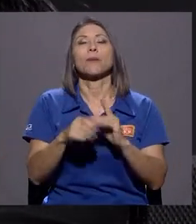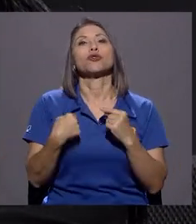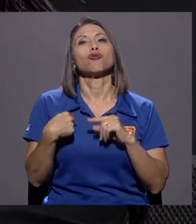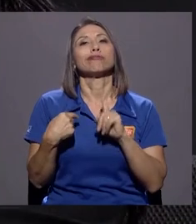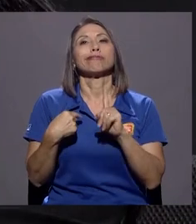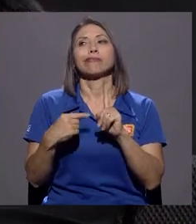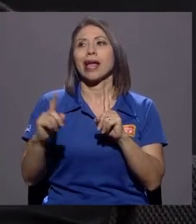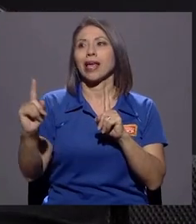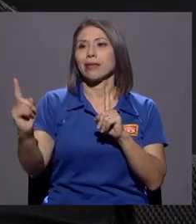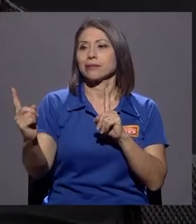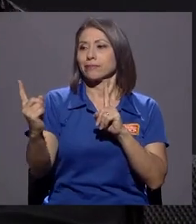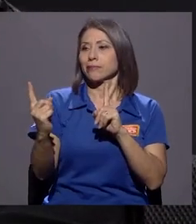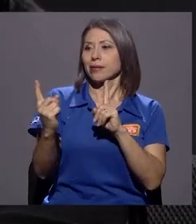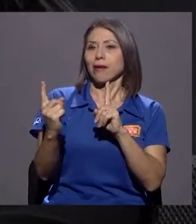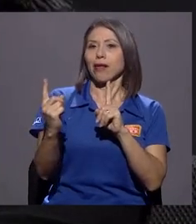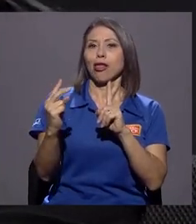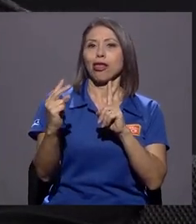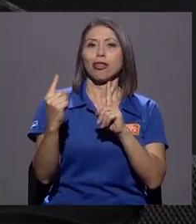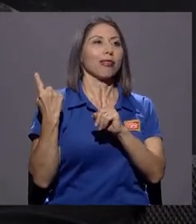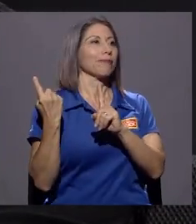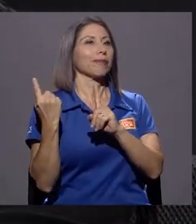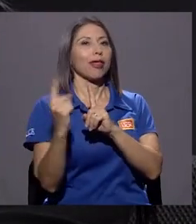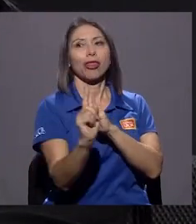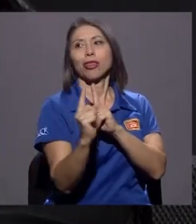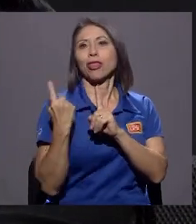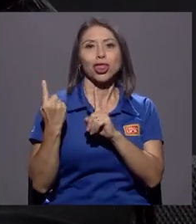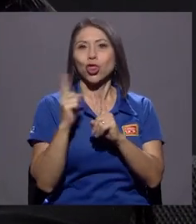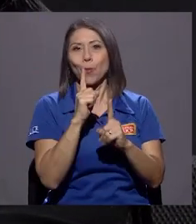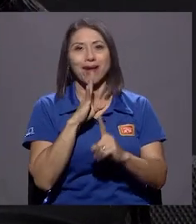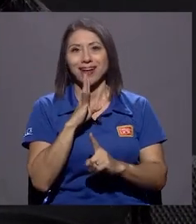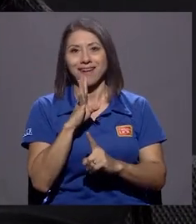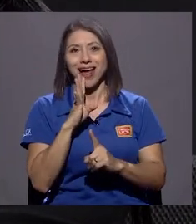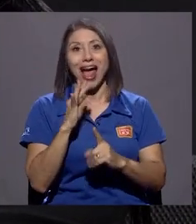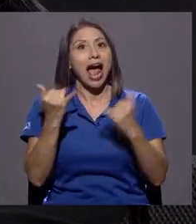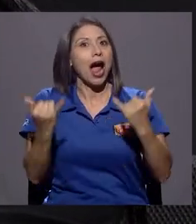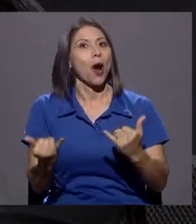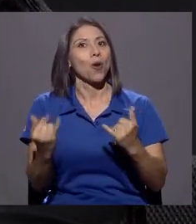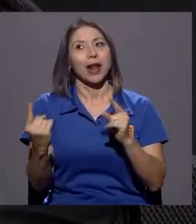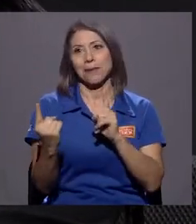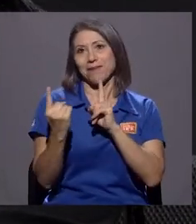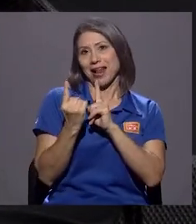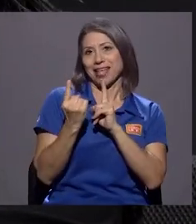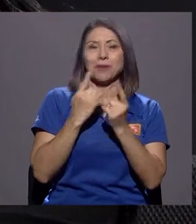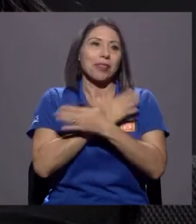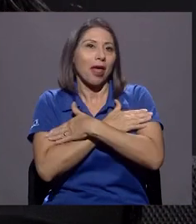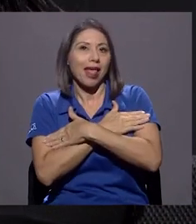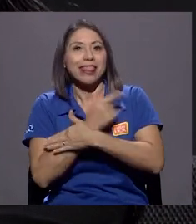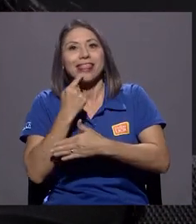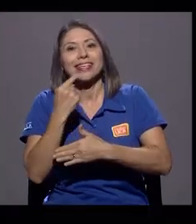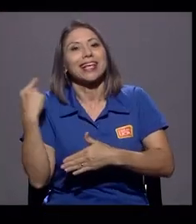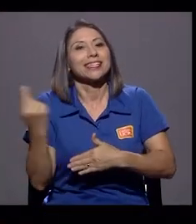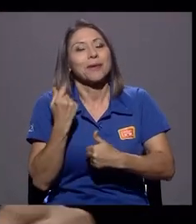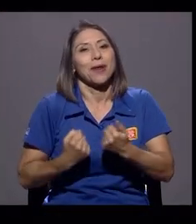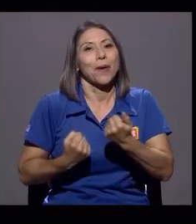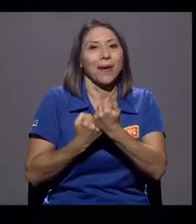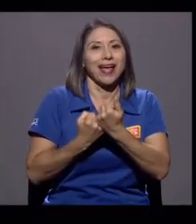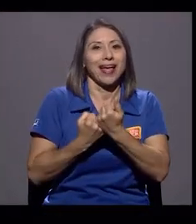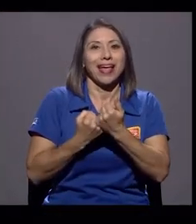que ahora me topa y me abraza y me felicita y me dice que siempre estuvo conmigo. Gente que evitaba el Hipócrita.